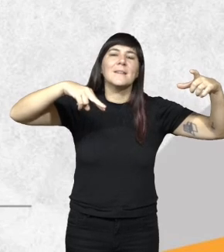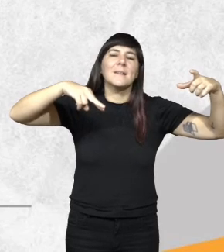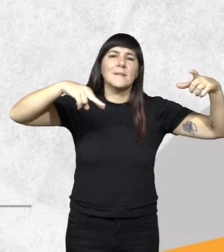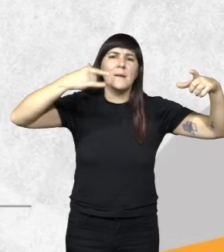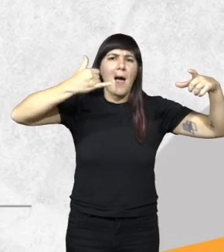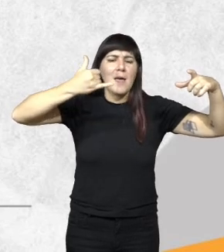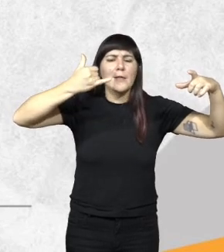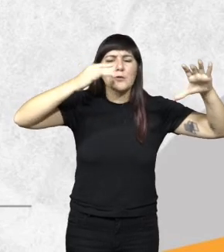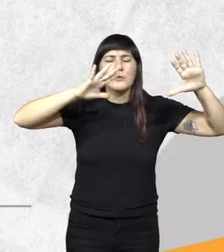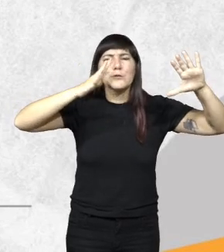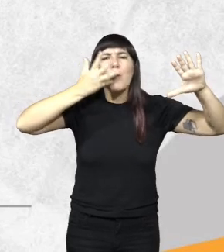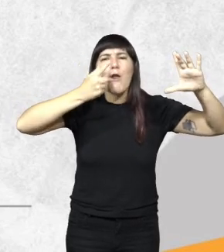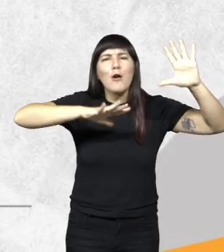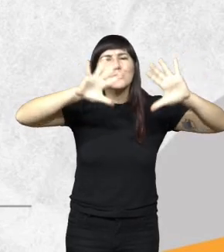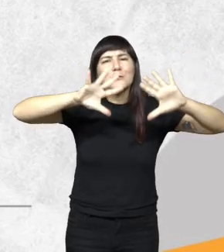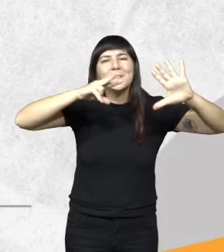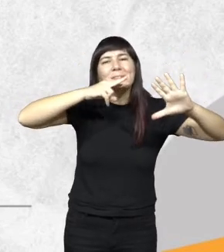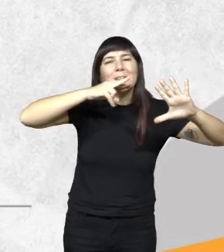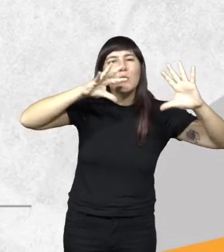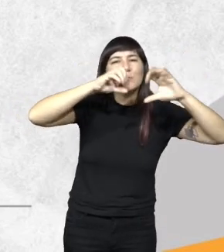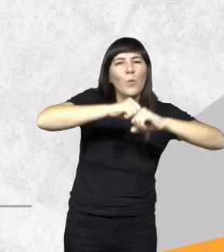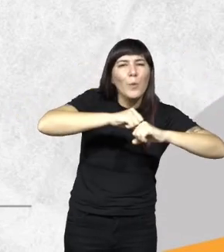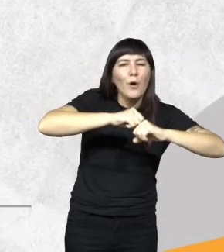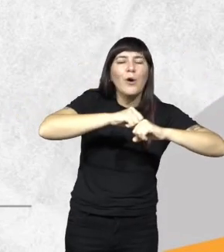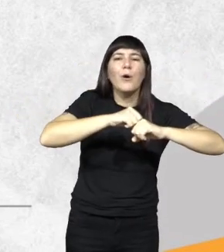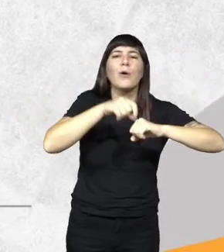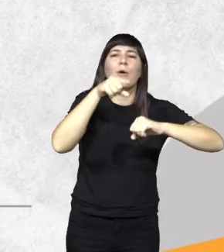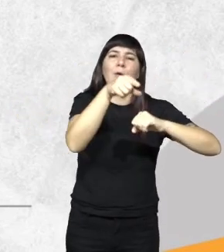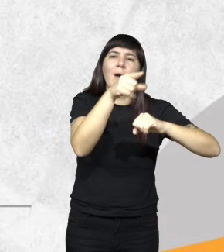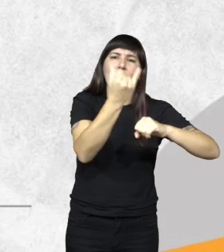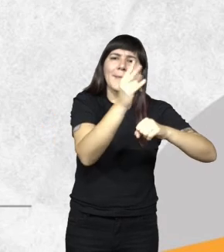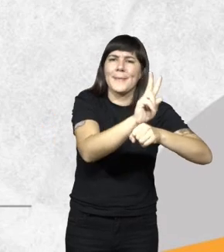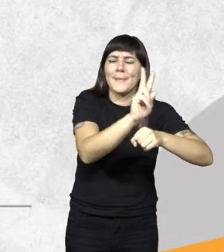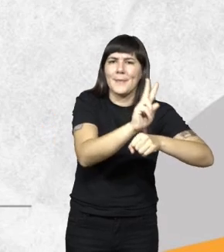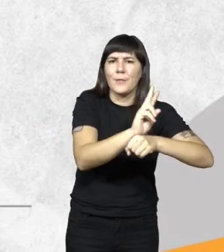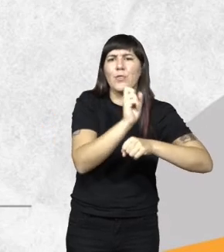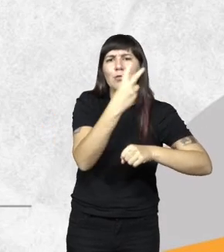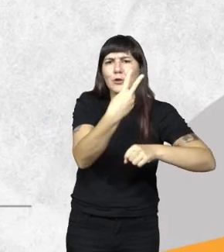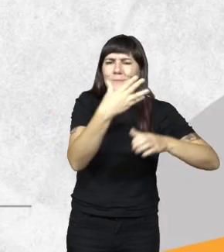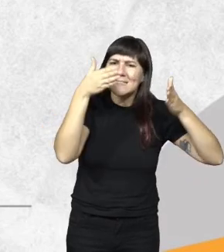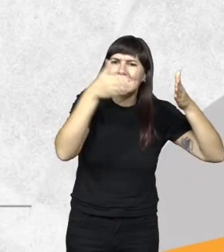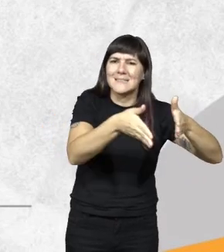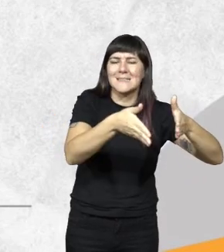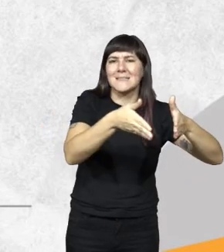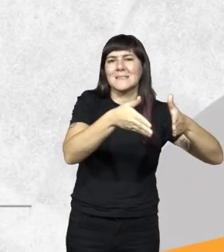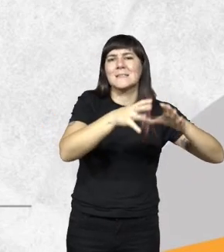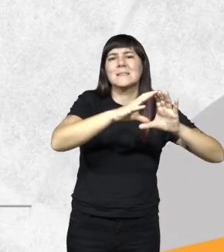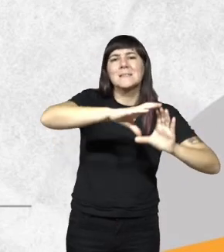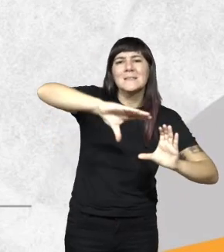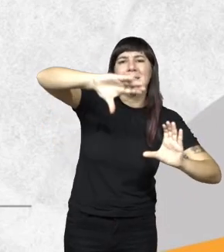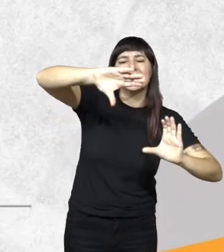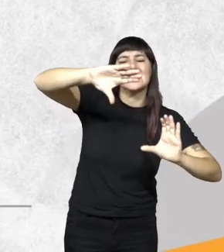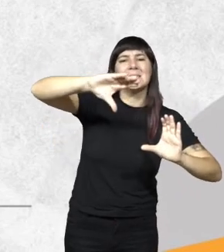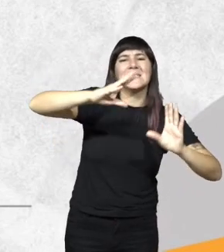distintos tonos el verde bien oscuro donde se conservan dos grandes bloques de selva